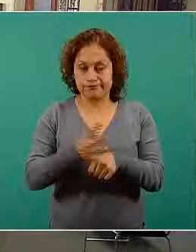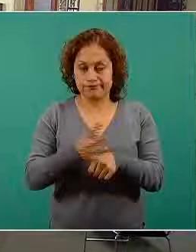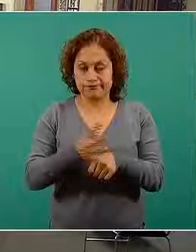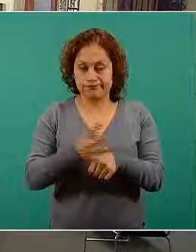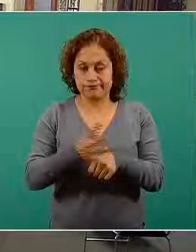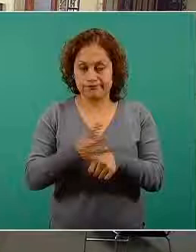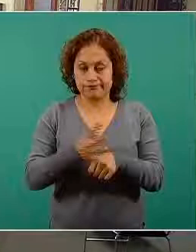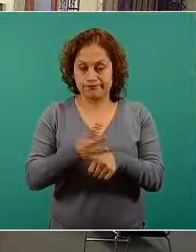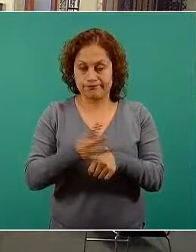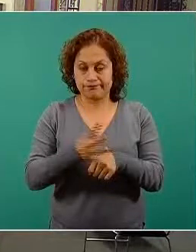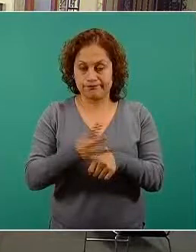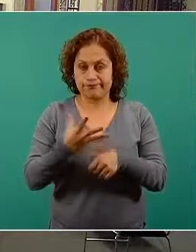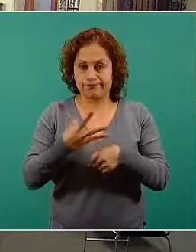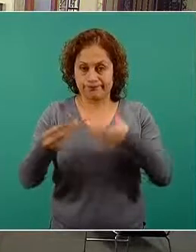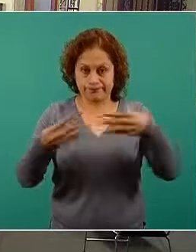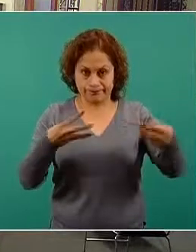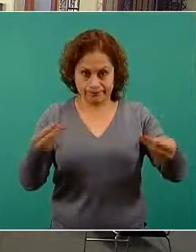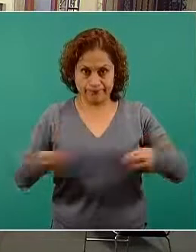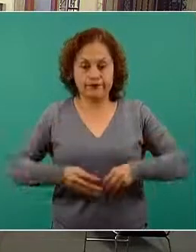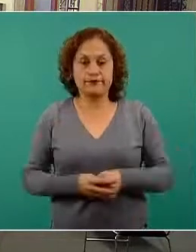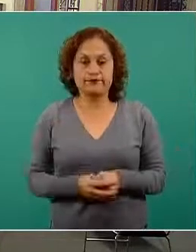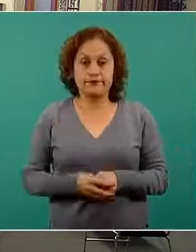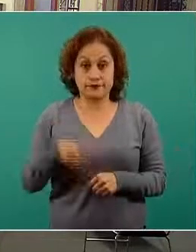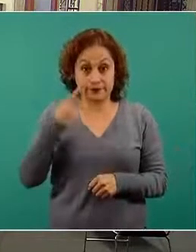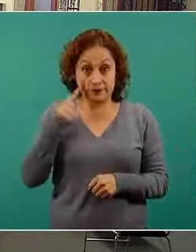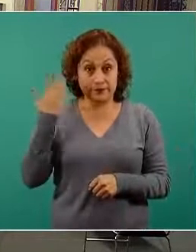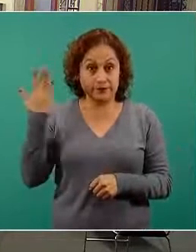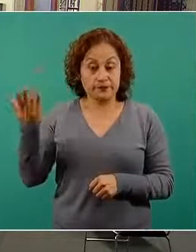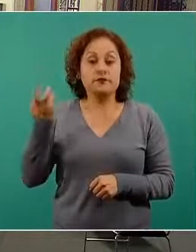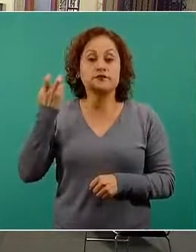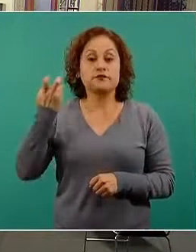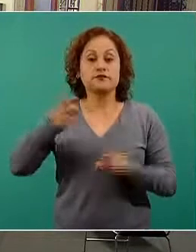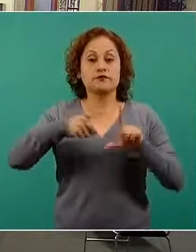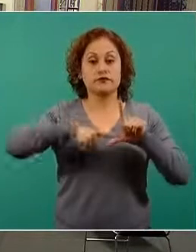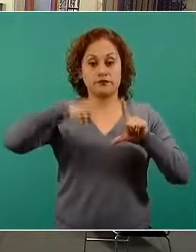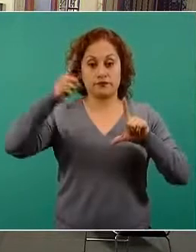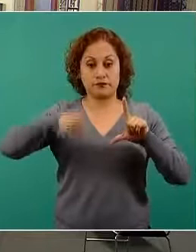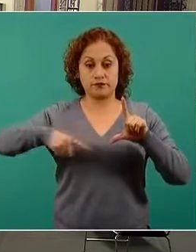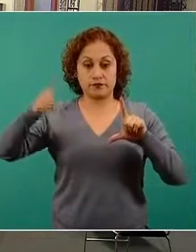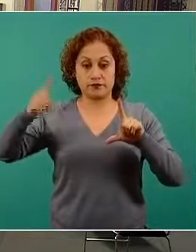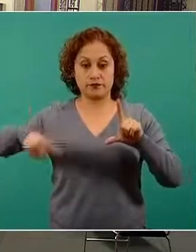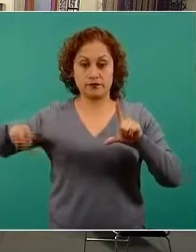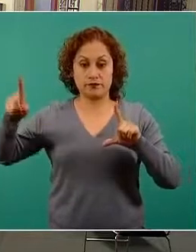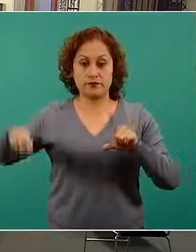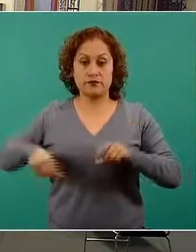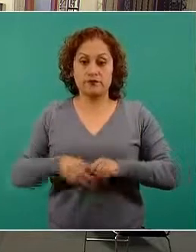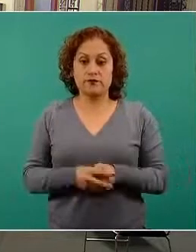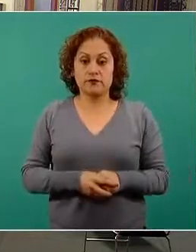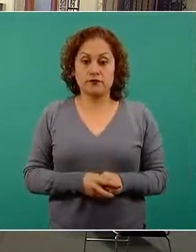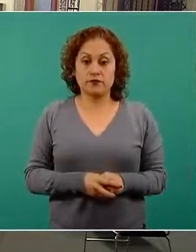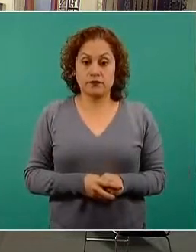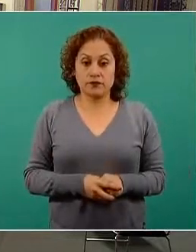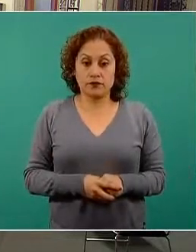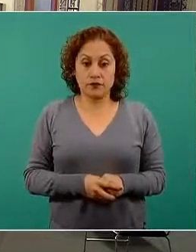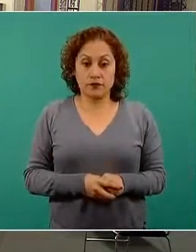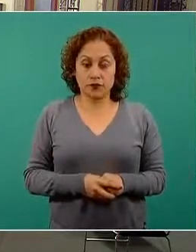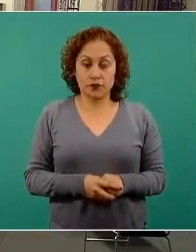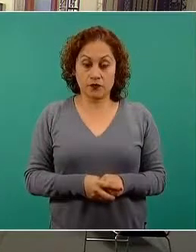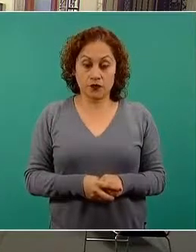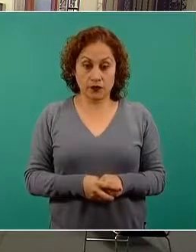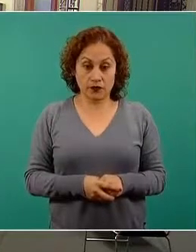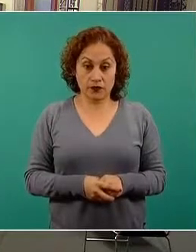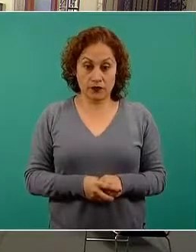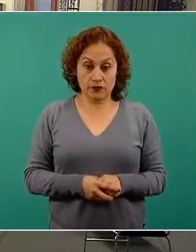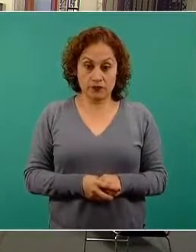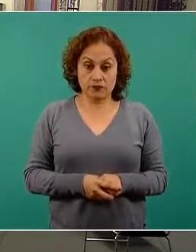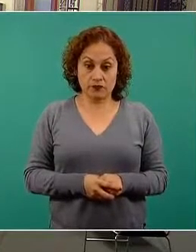Tenemos aquí nuestra curva epidémica, un errorcillo por ahí en la proyección de